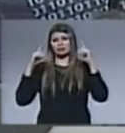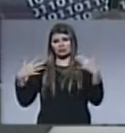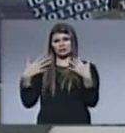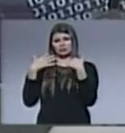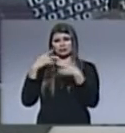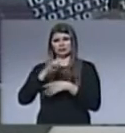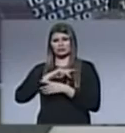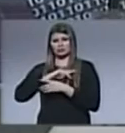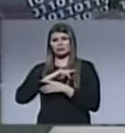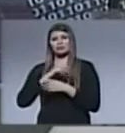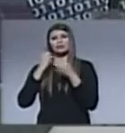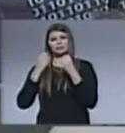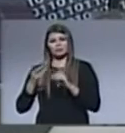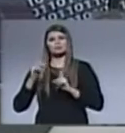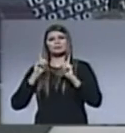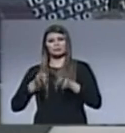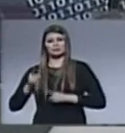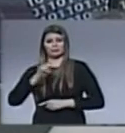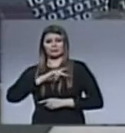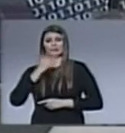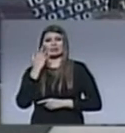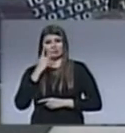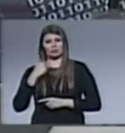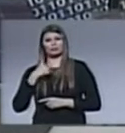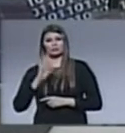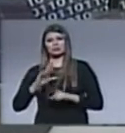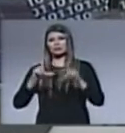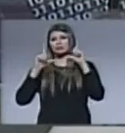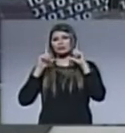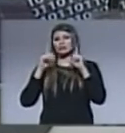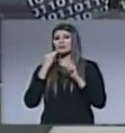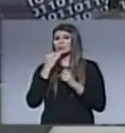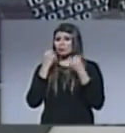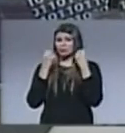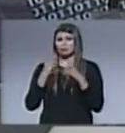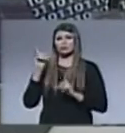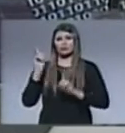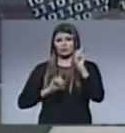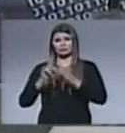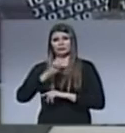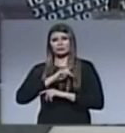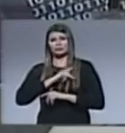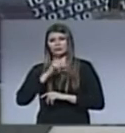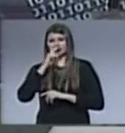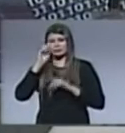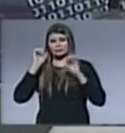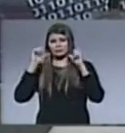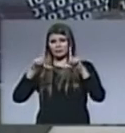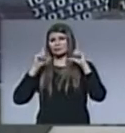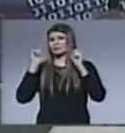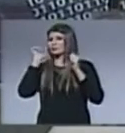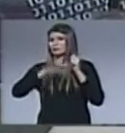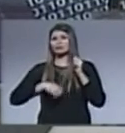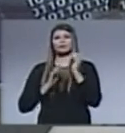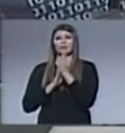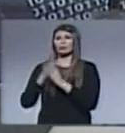y a los líderes les gusta eso. El auténtico líder espiritual tendrá que renunciar a